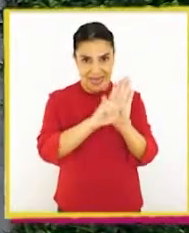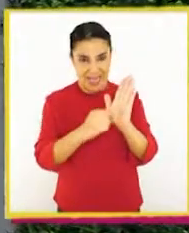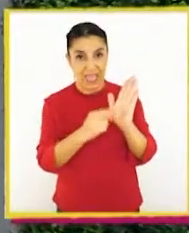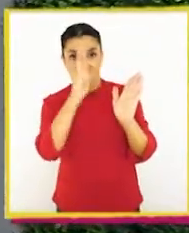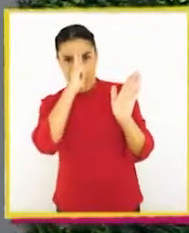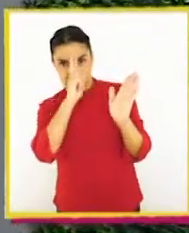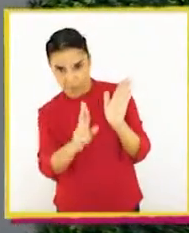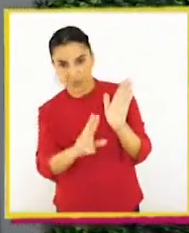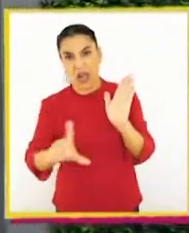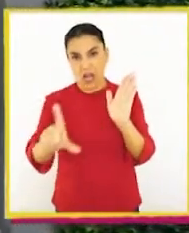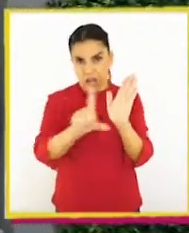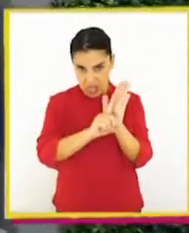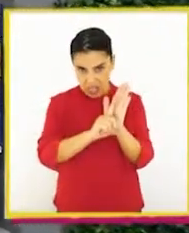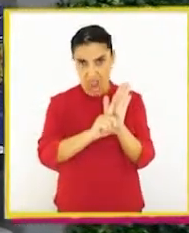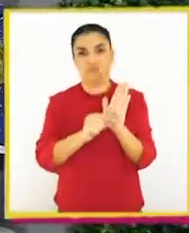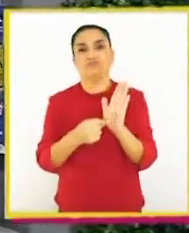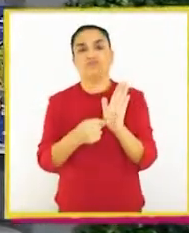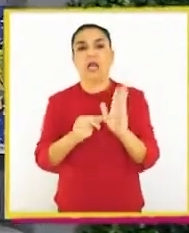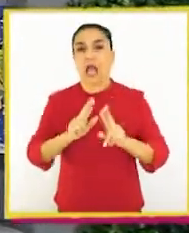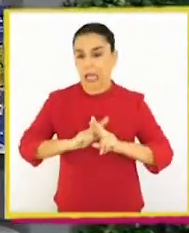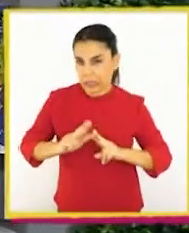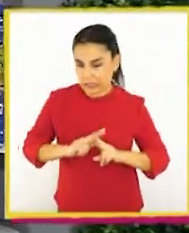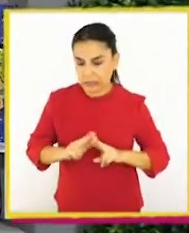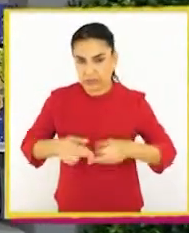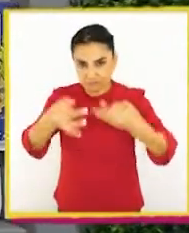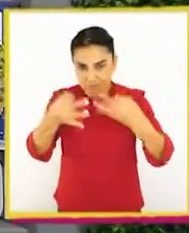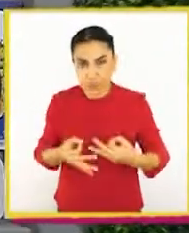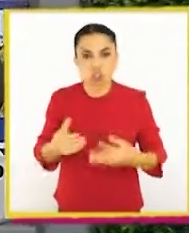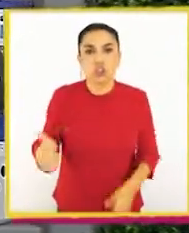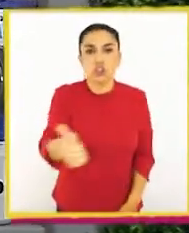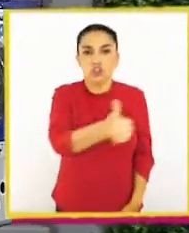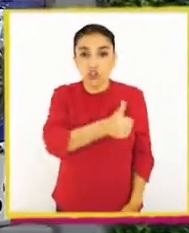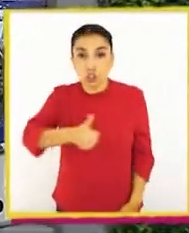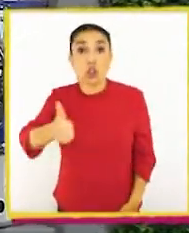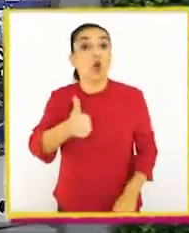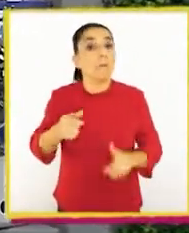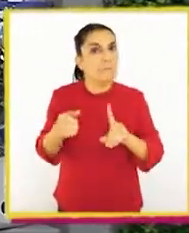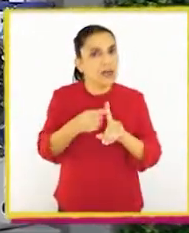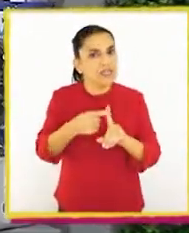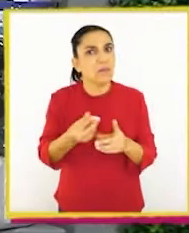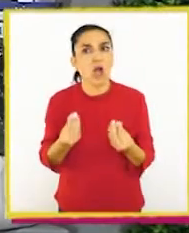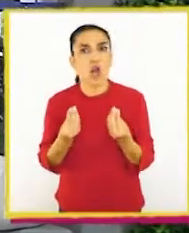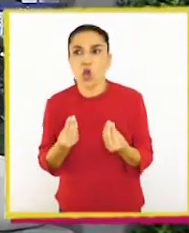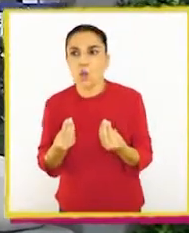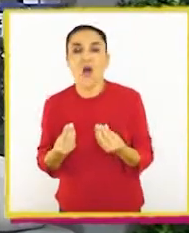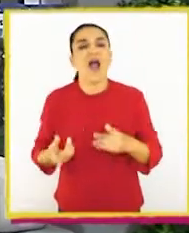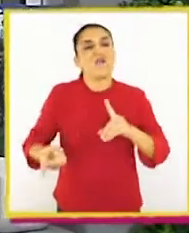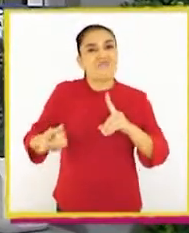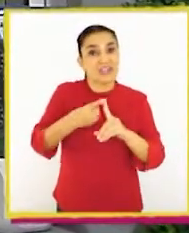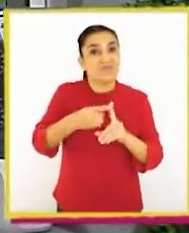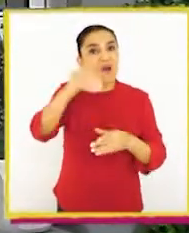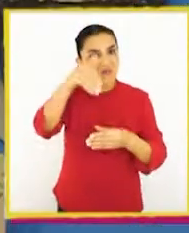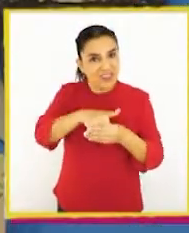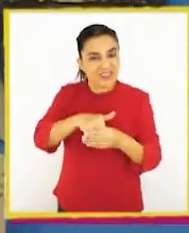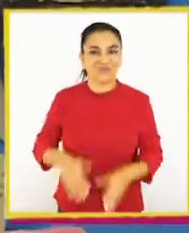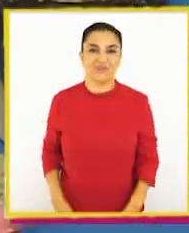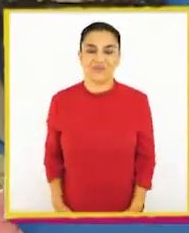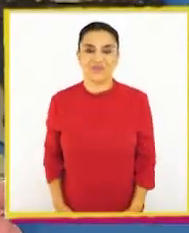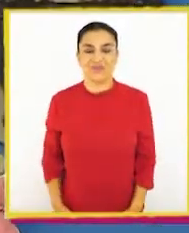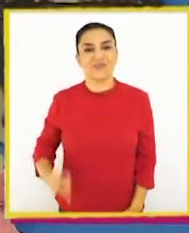leyes respectivamente. Y para poder todos nosotros ser parte de esto, debemos participar en las votaciones.